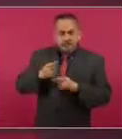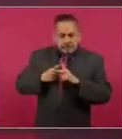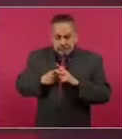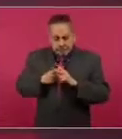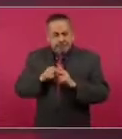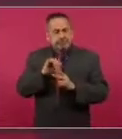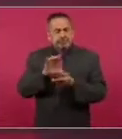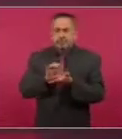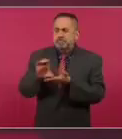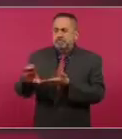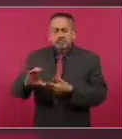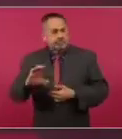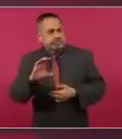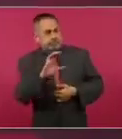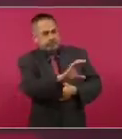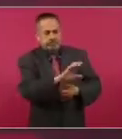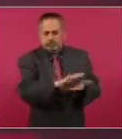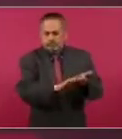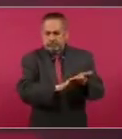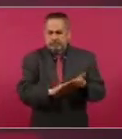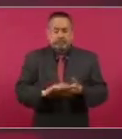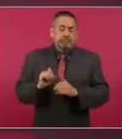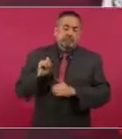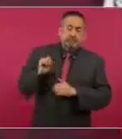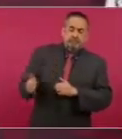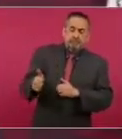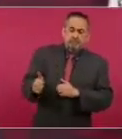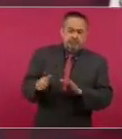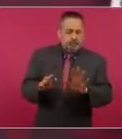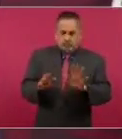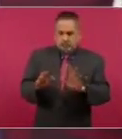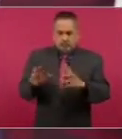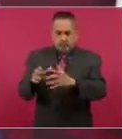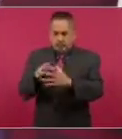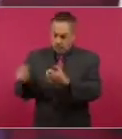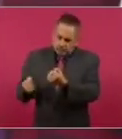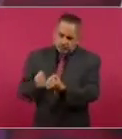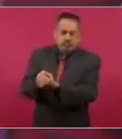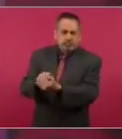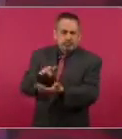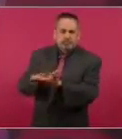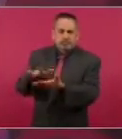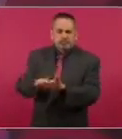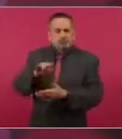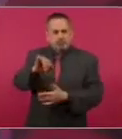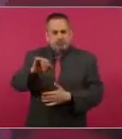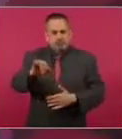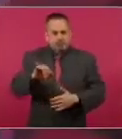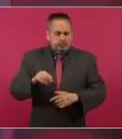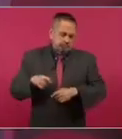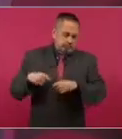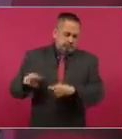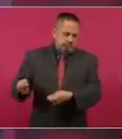No dejamos a Pemex sin respaldo. Acerca de